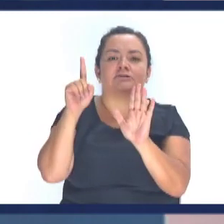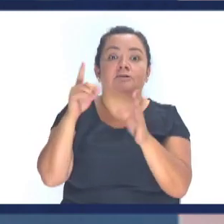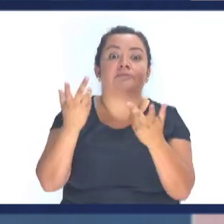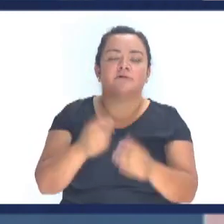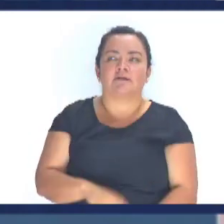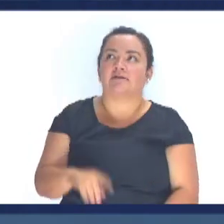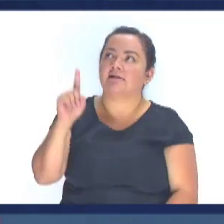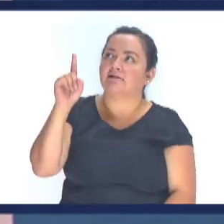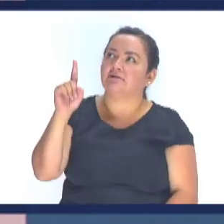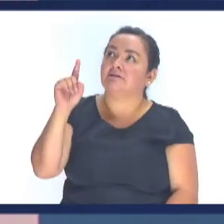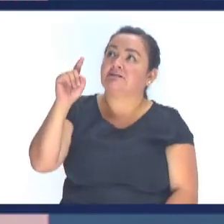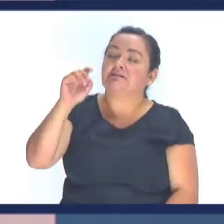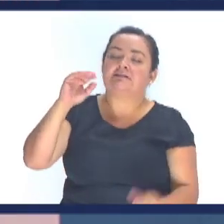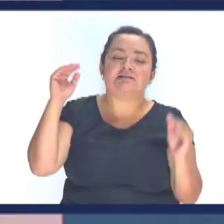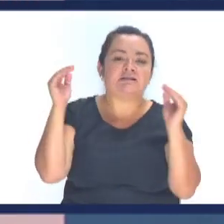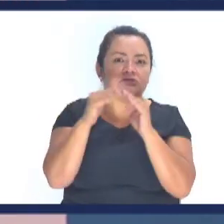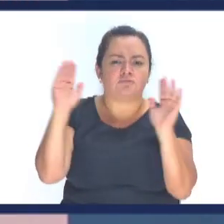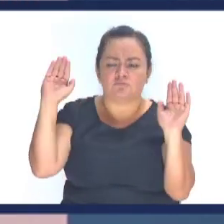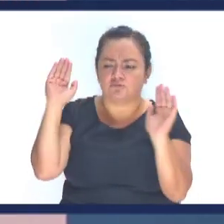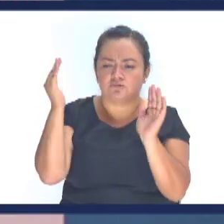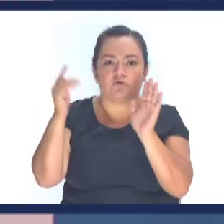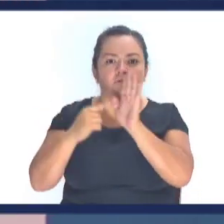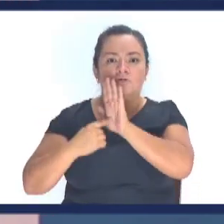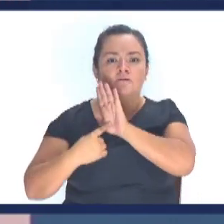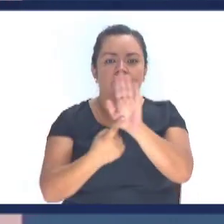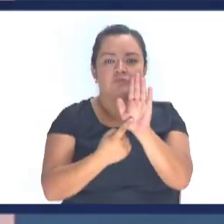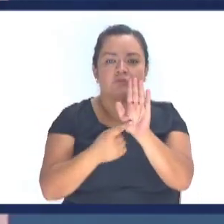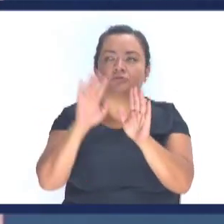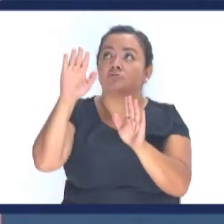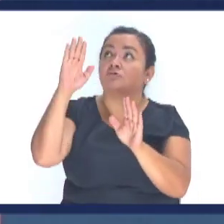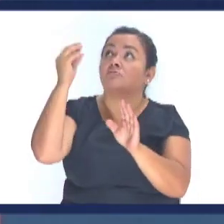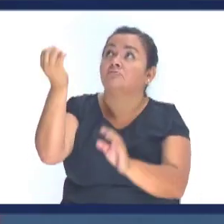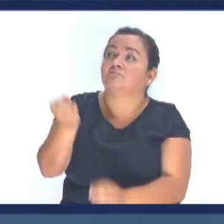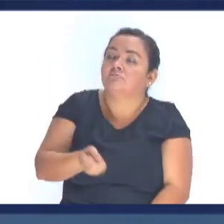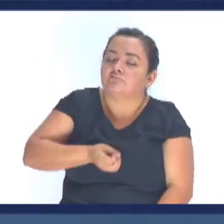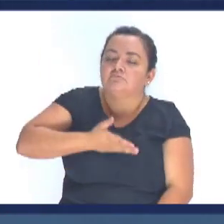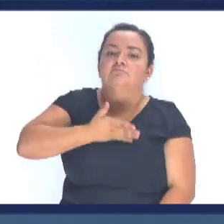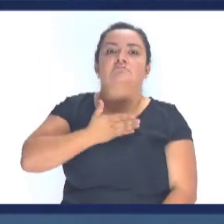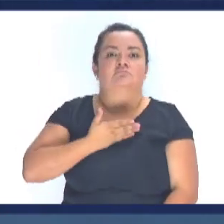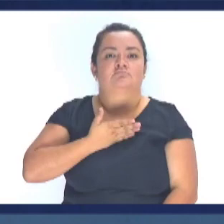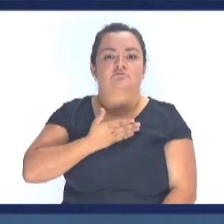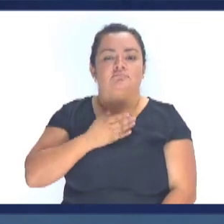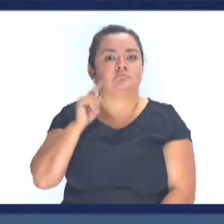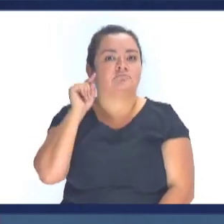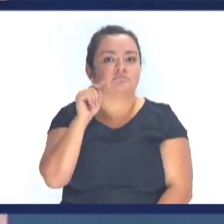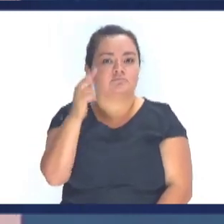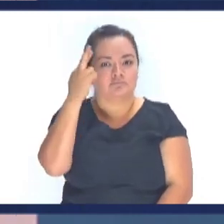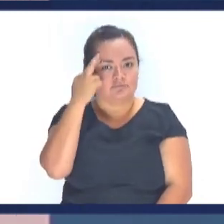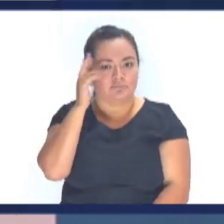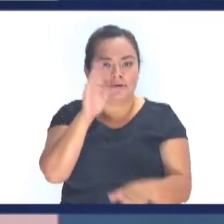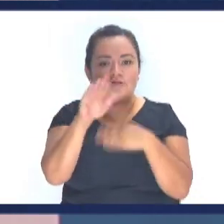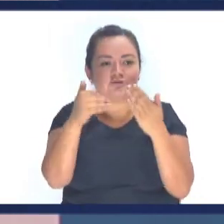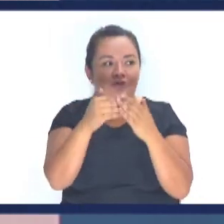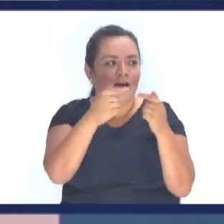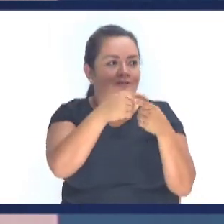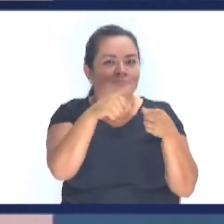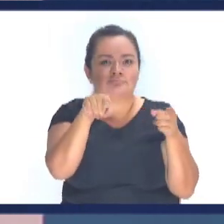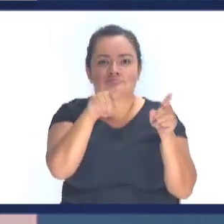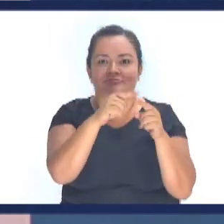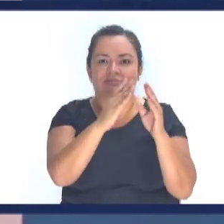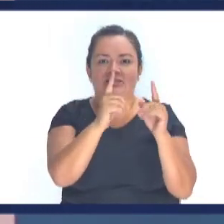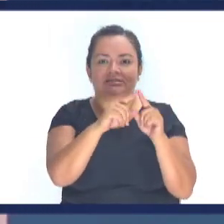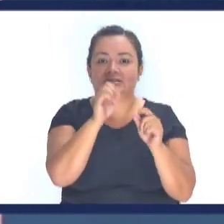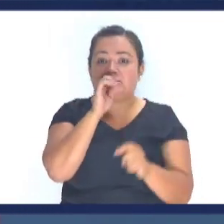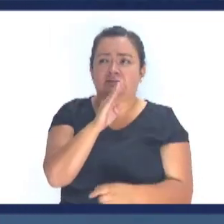es la imagen de su sustancia Porque Él es la imagen de su sustancia es por eso que todas las demás religiones del mundo